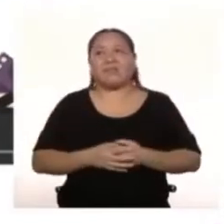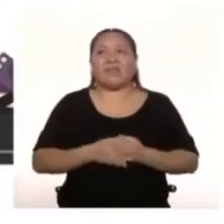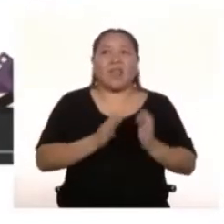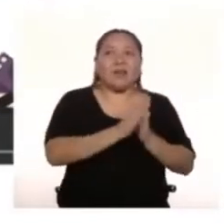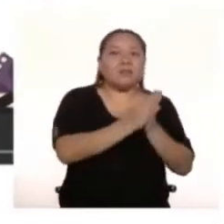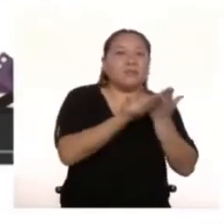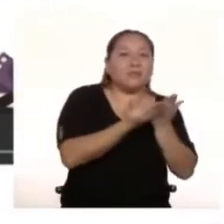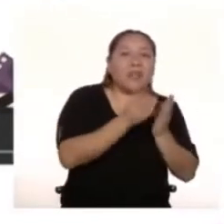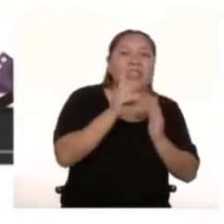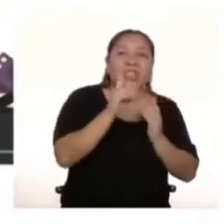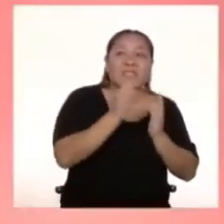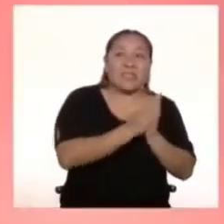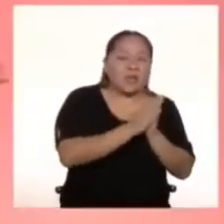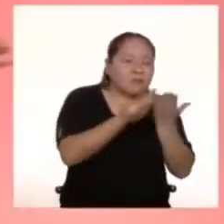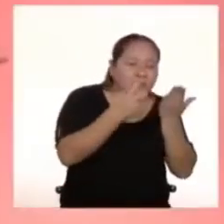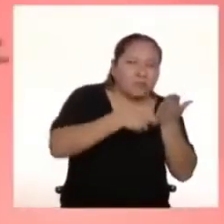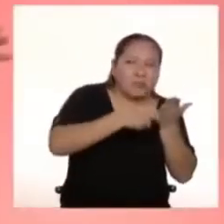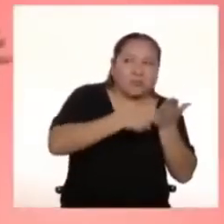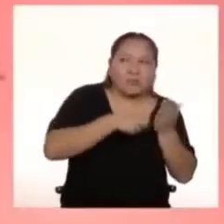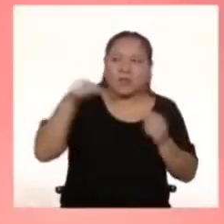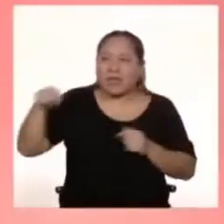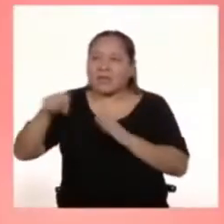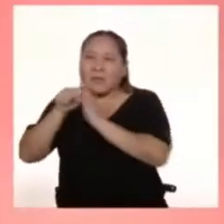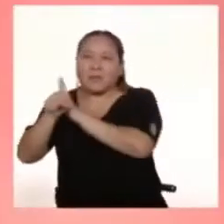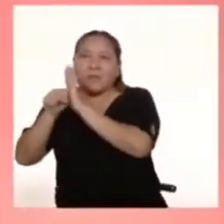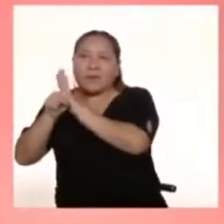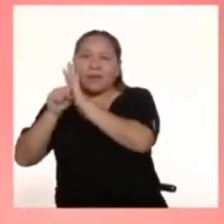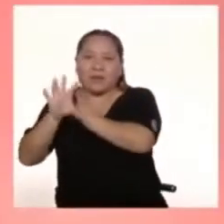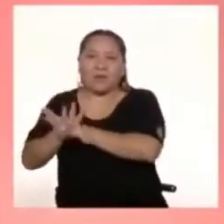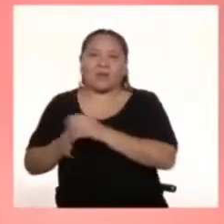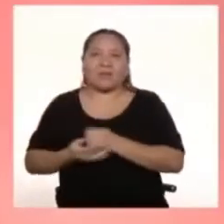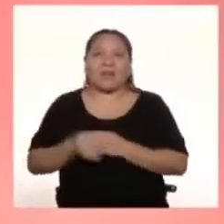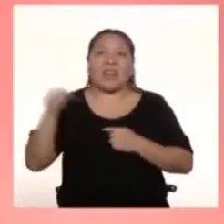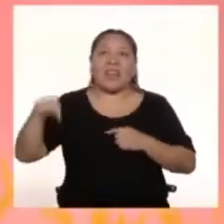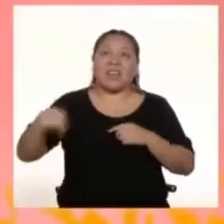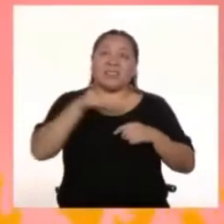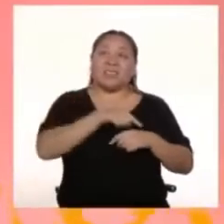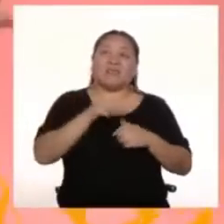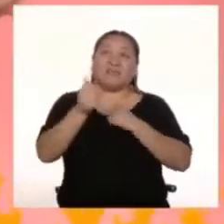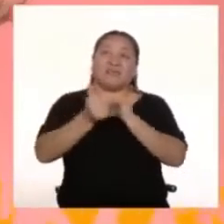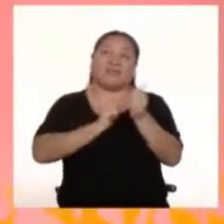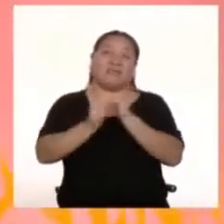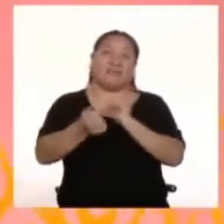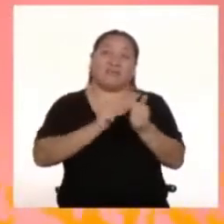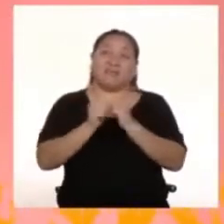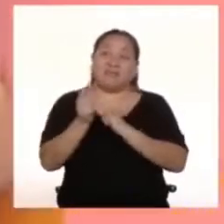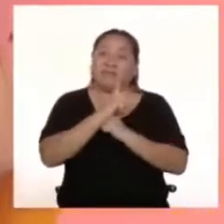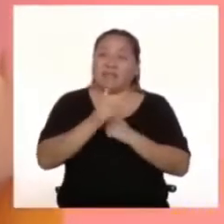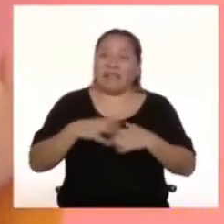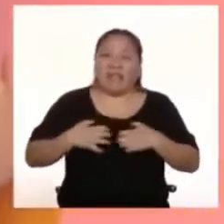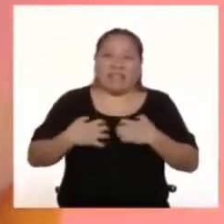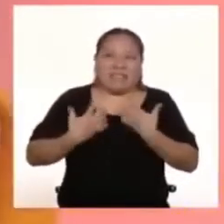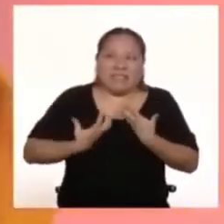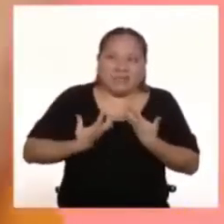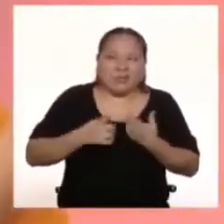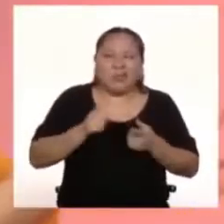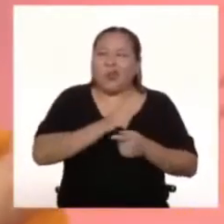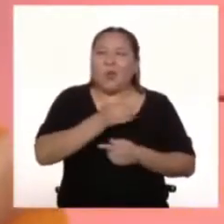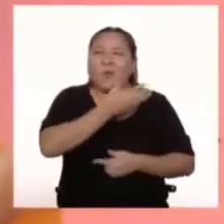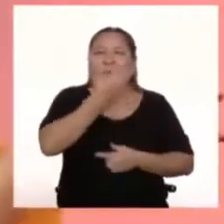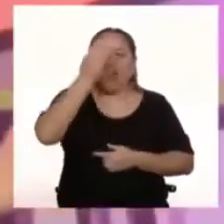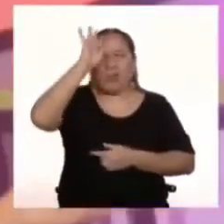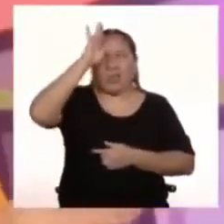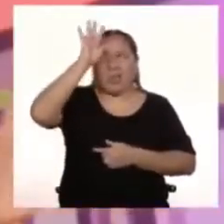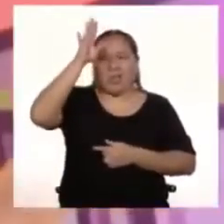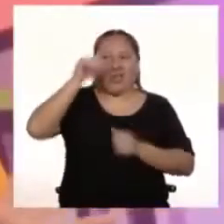Chan, chan, chan Nunca está de más señalar Que este tipo de competencias No debe sacar El peor lado de nosotros Sino el más creativo Para